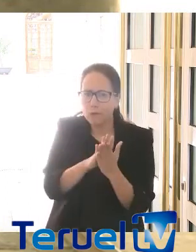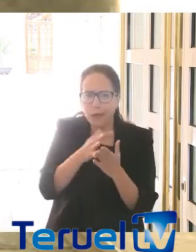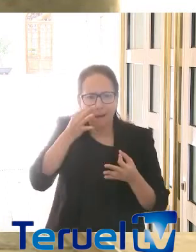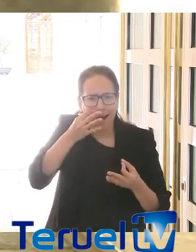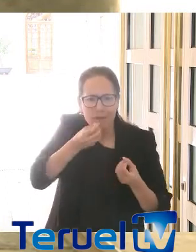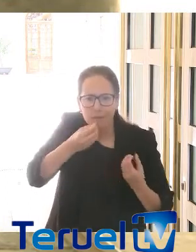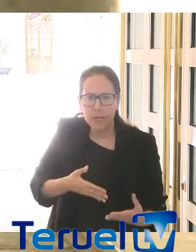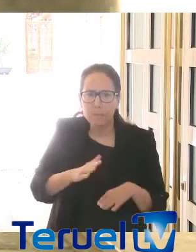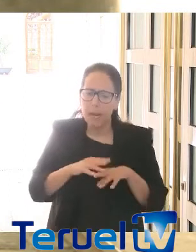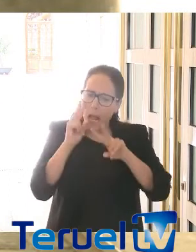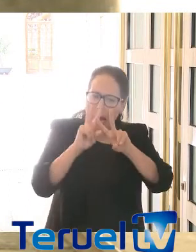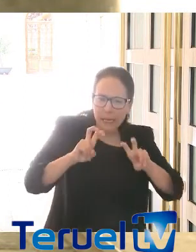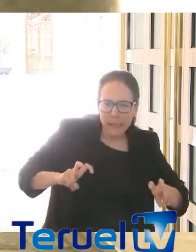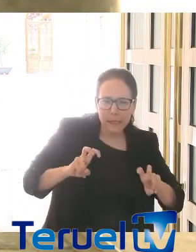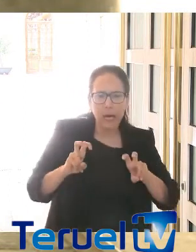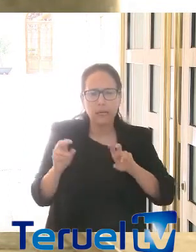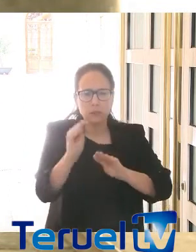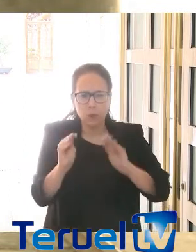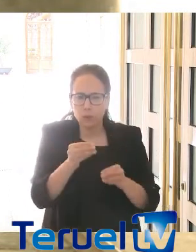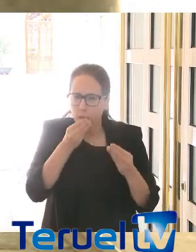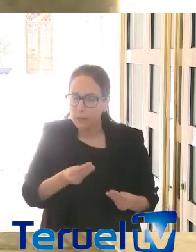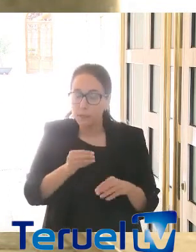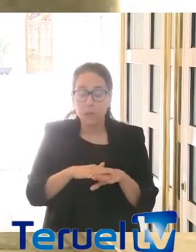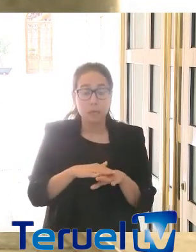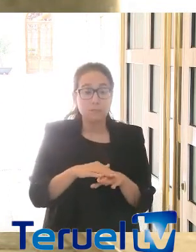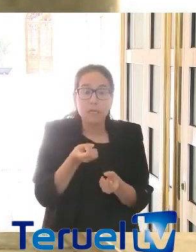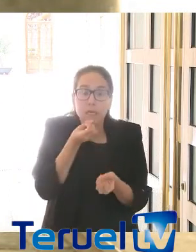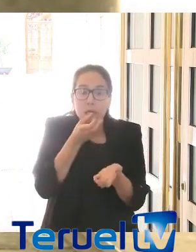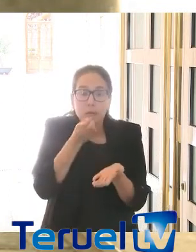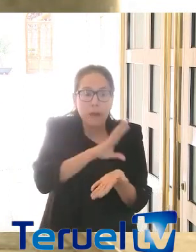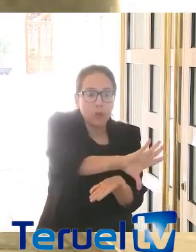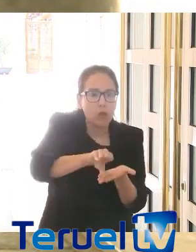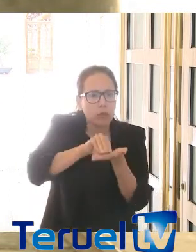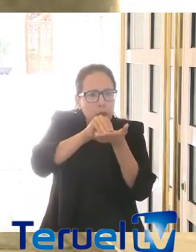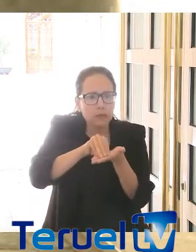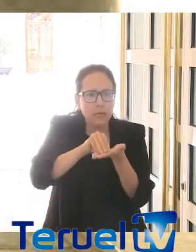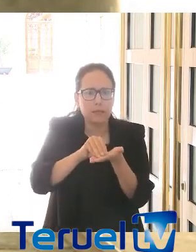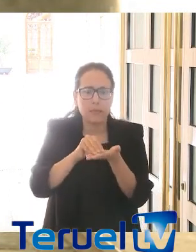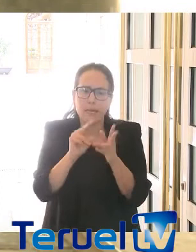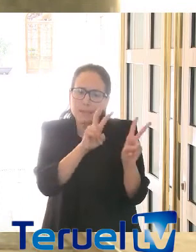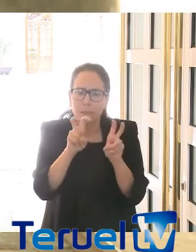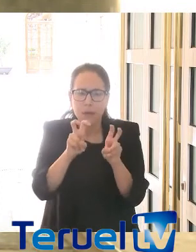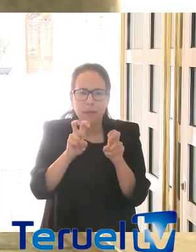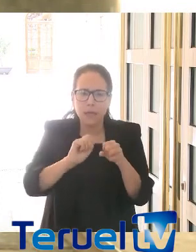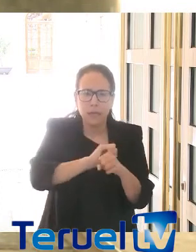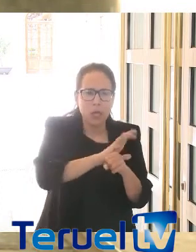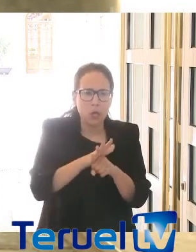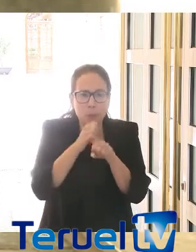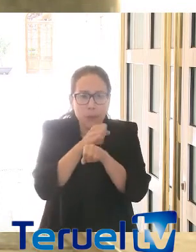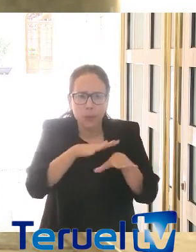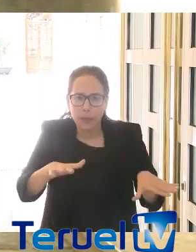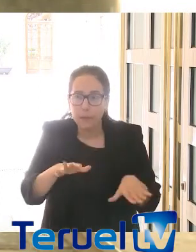analizarlo y estudiarlo, que se centralice toda esa información sobre el tema de la pandemia, que esté una información